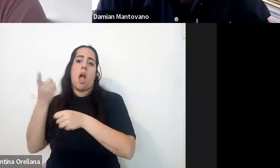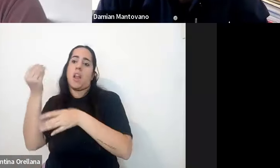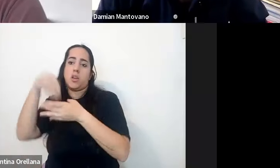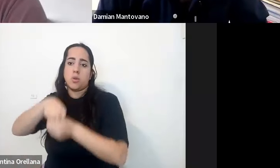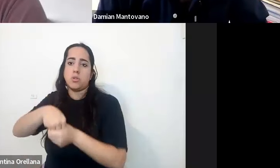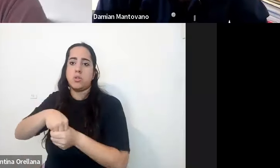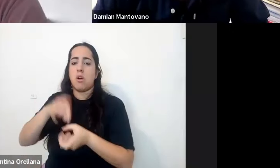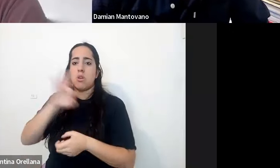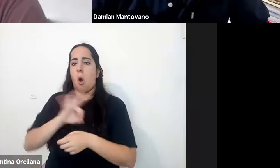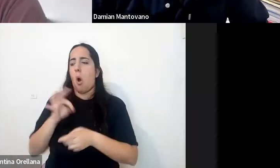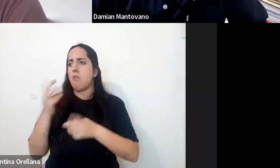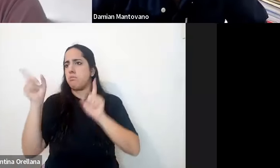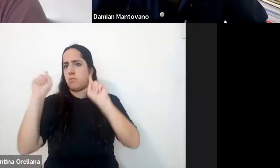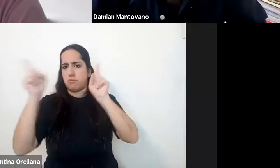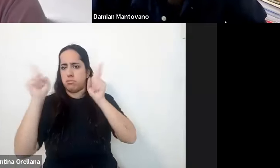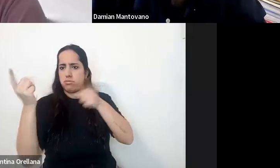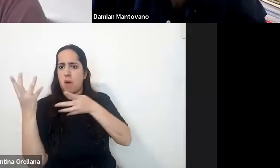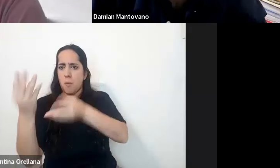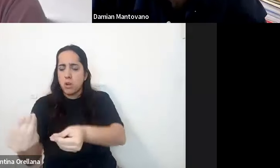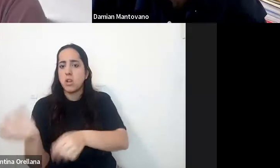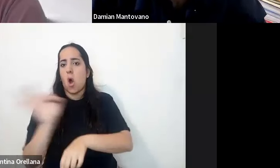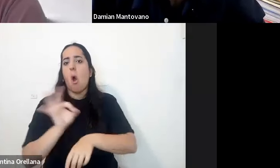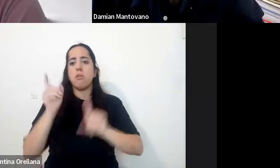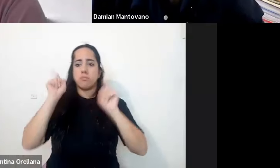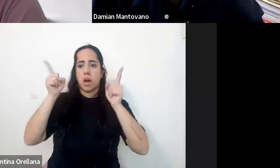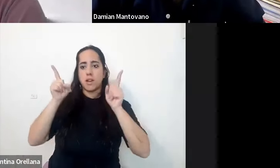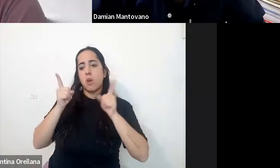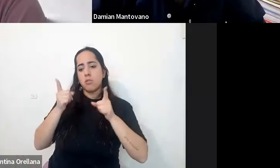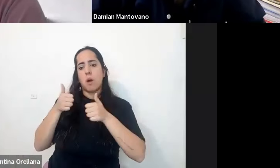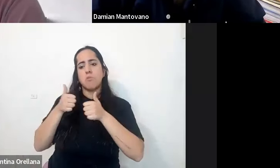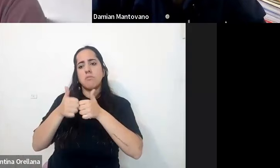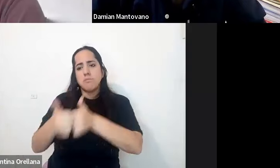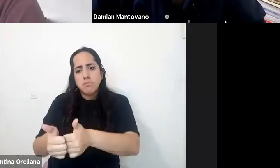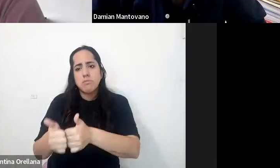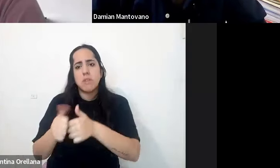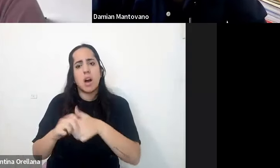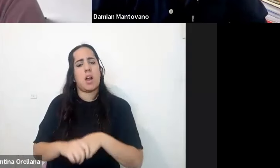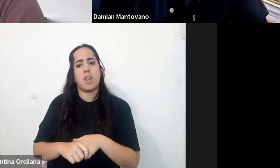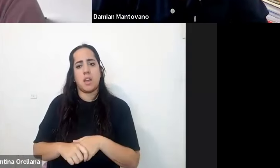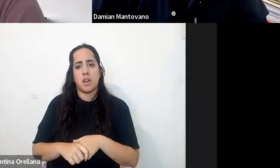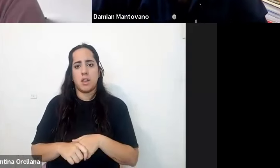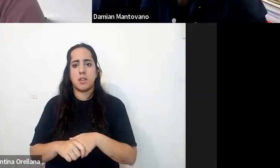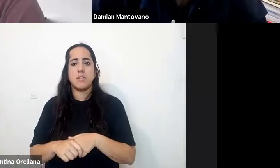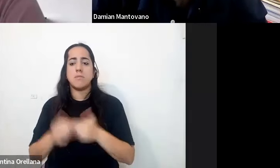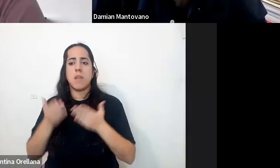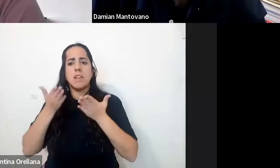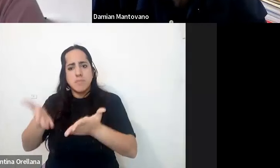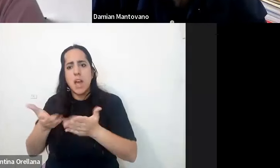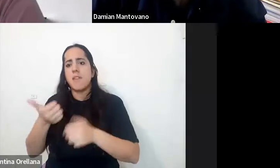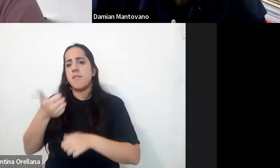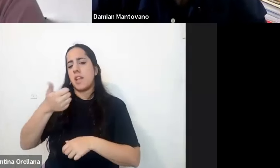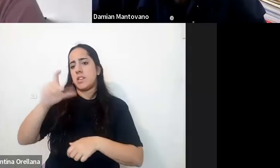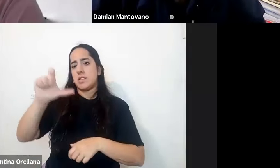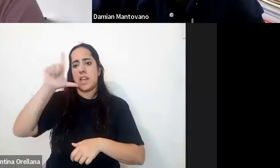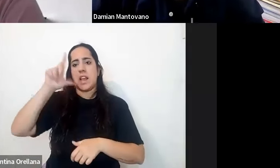de apoyo psicológicos maestros orientadores psicológicos asistentes celadores para estudiantes